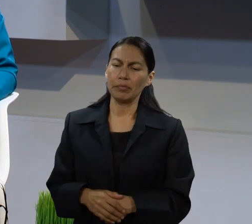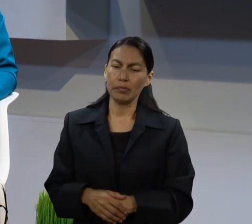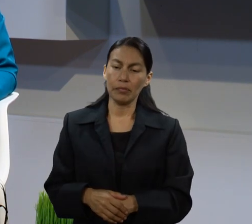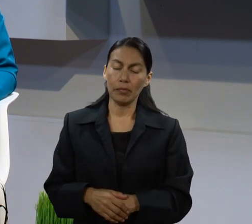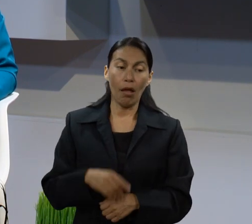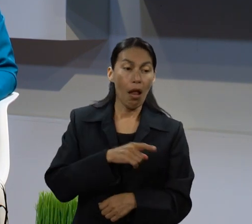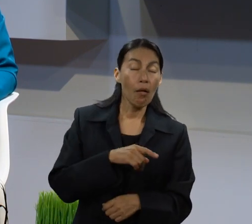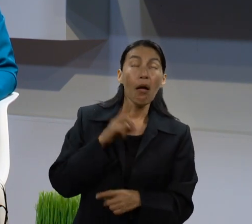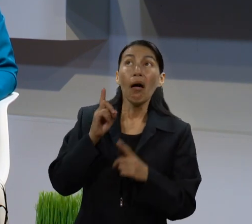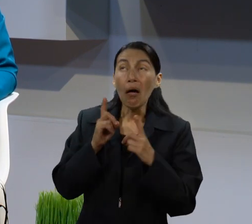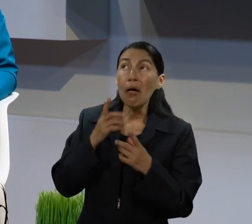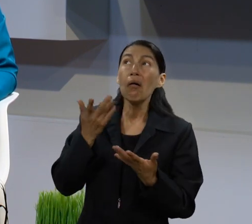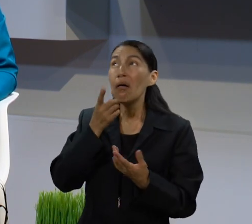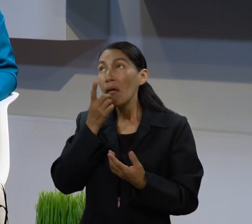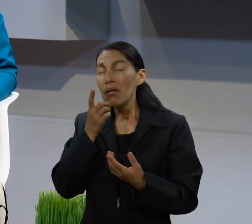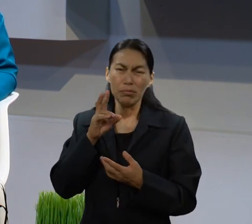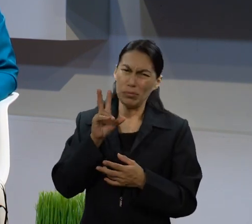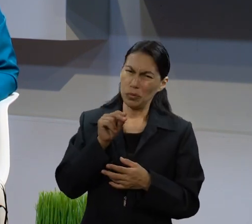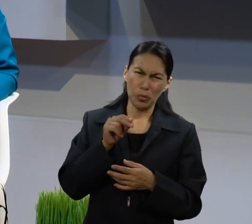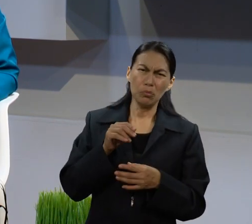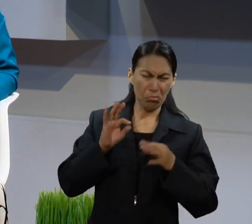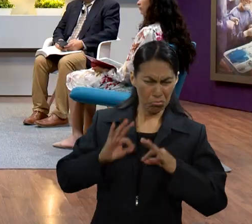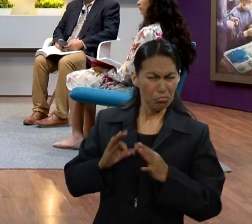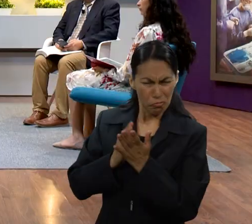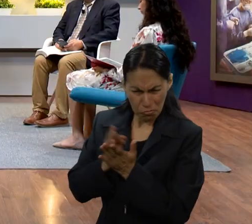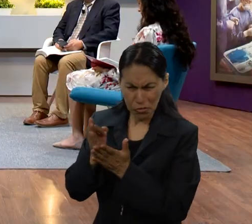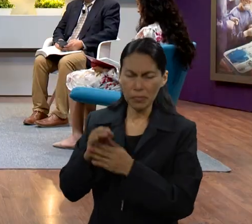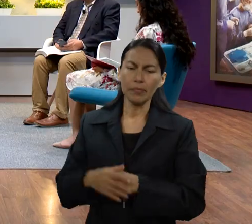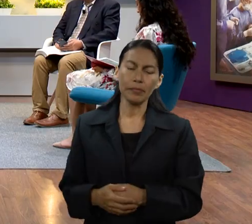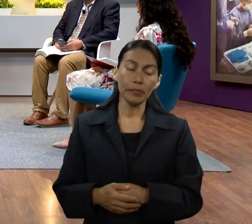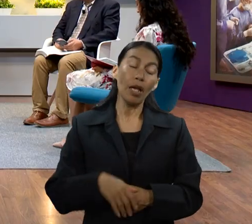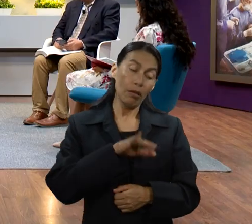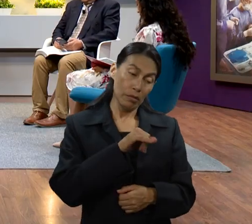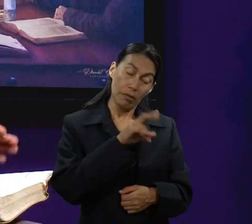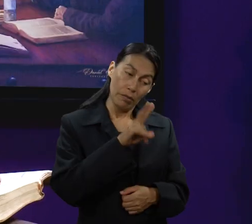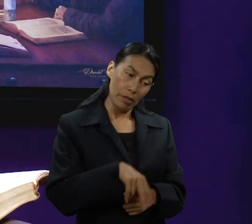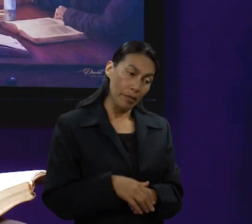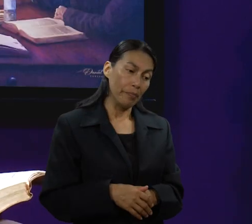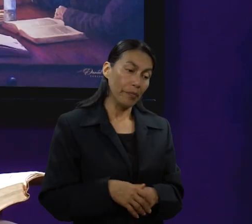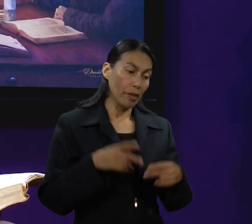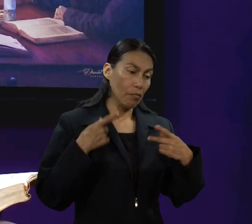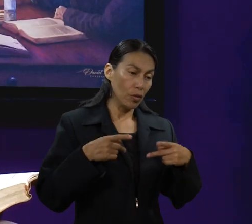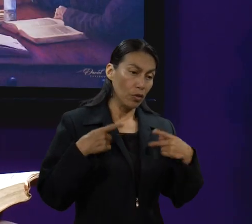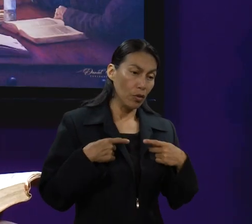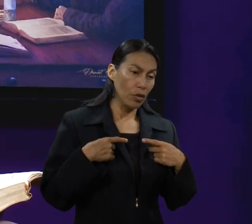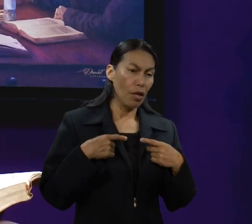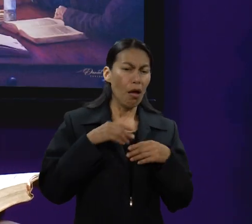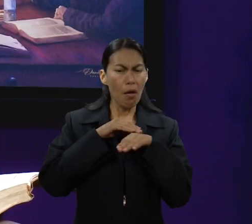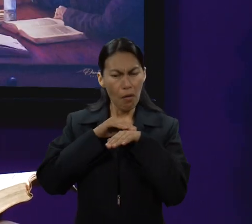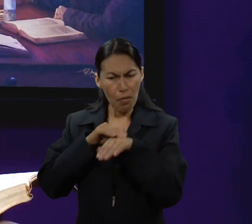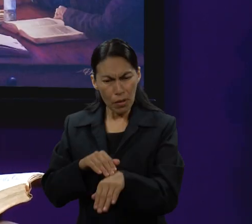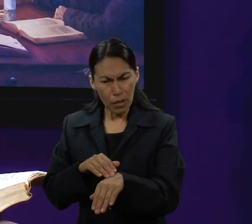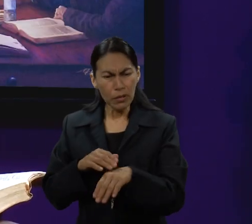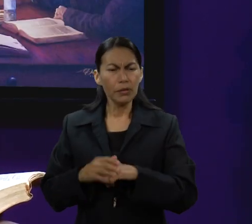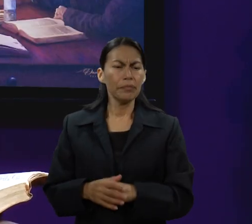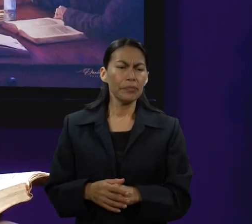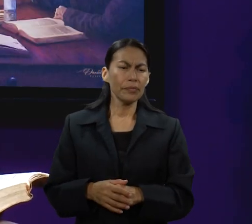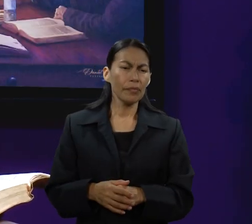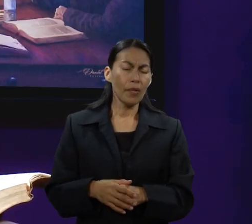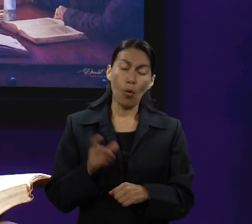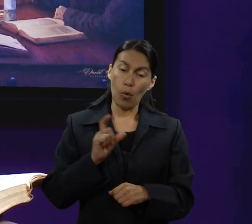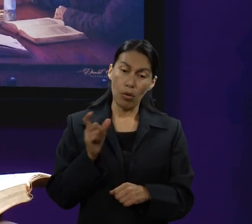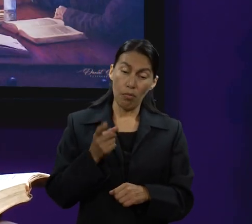y salió, salió de su tierra. Y sí, cabe notar que eso es muy importante. Quién